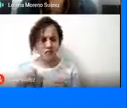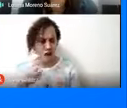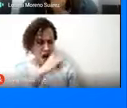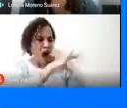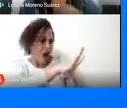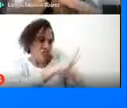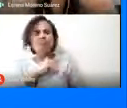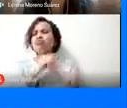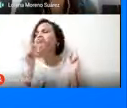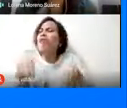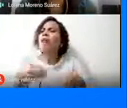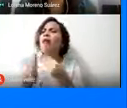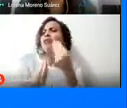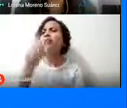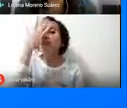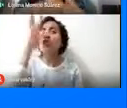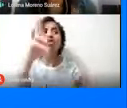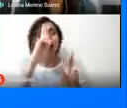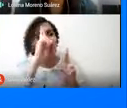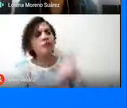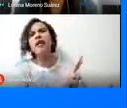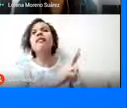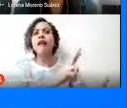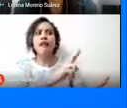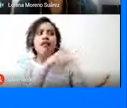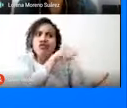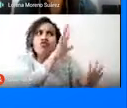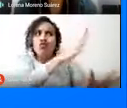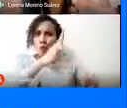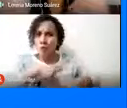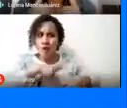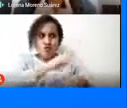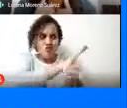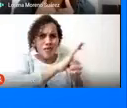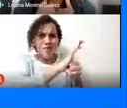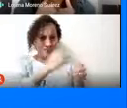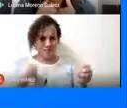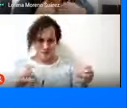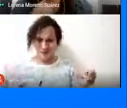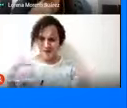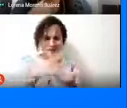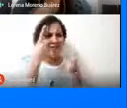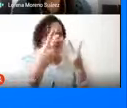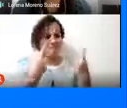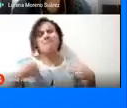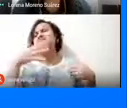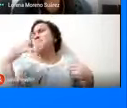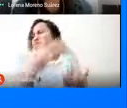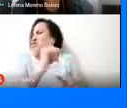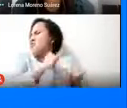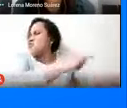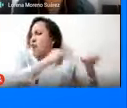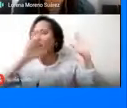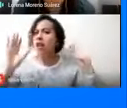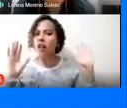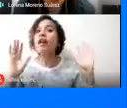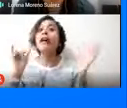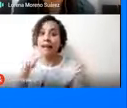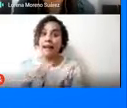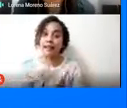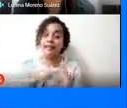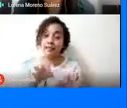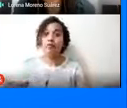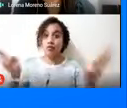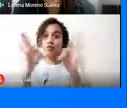lo voy a hacer porque si no lo respeta el que está ahí, pues mucho menos lo voy a respetar yo. ¿Listo? Y como